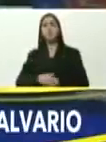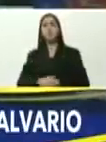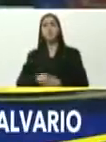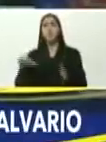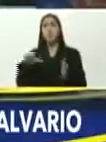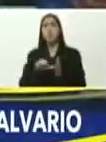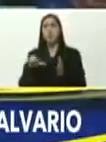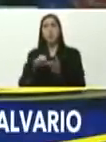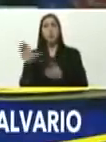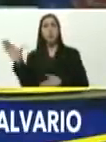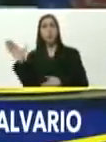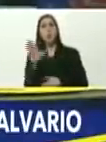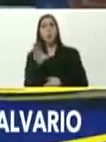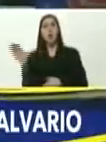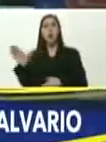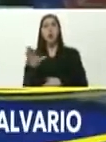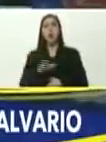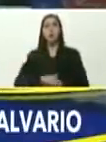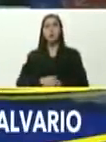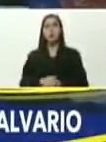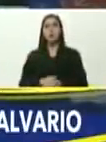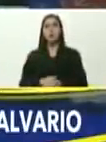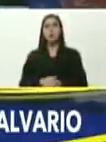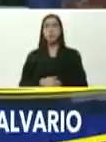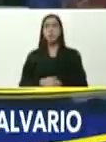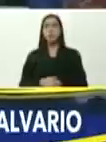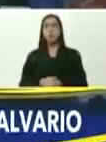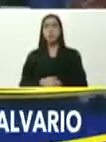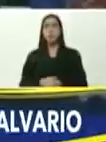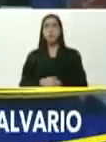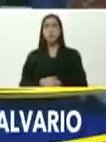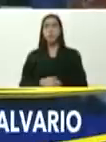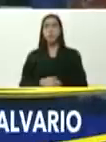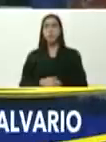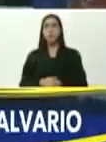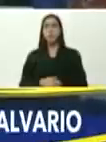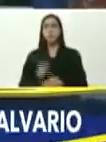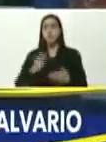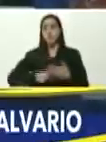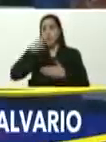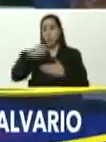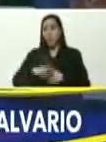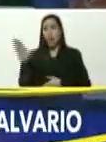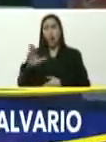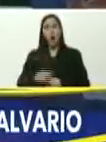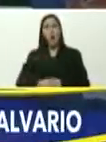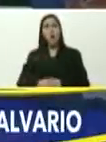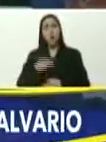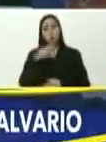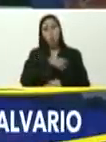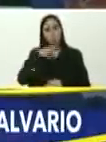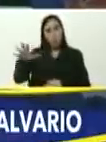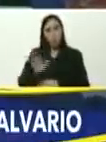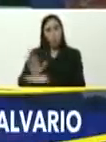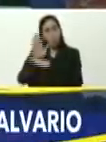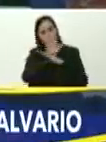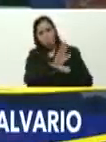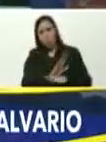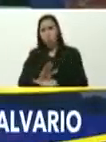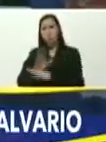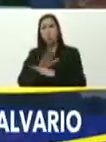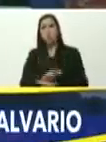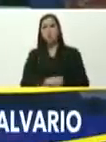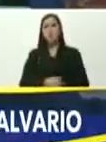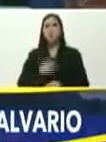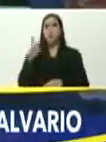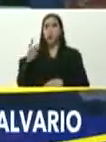de Caracas, al casco histórico, y aquí, pues, en el plan Caracas, patriota, bella y segura, mi comandante, en esta segunda